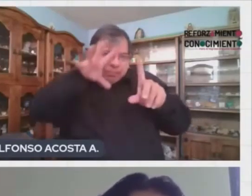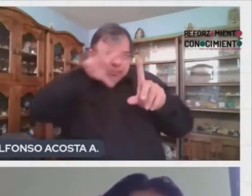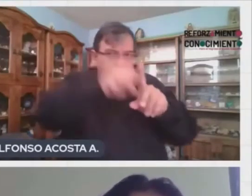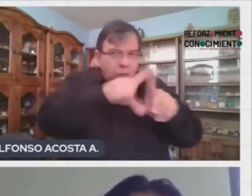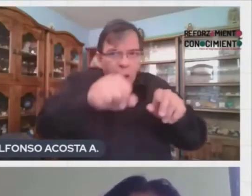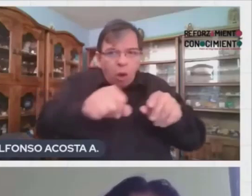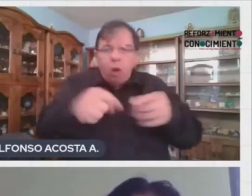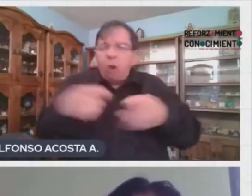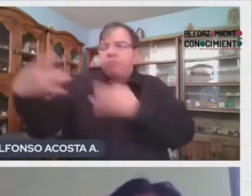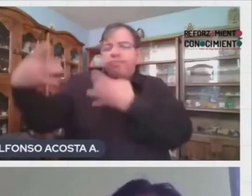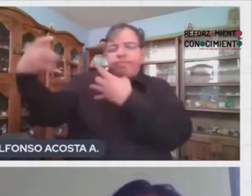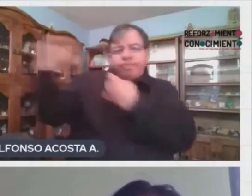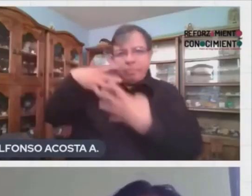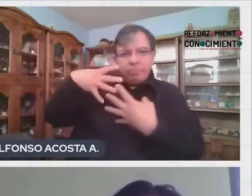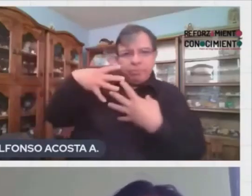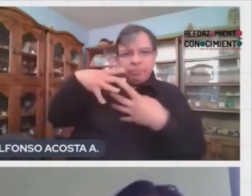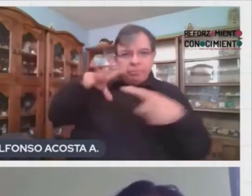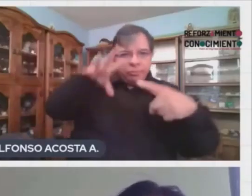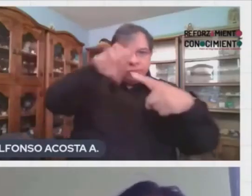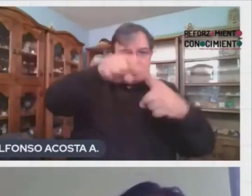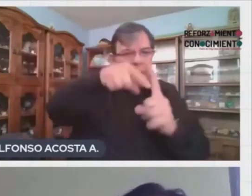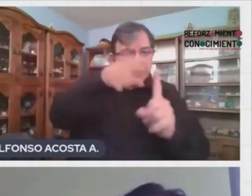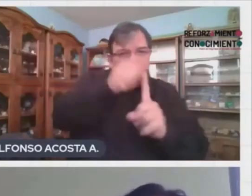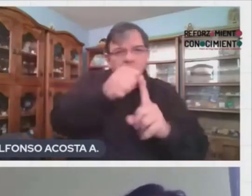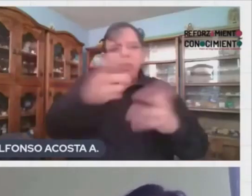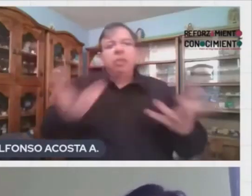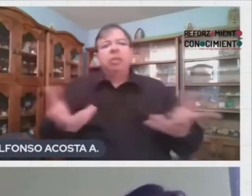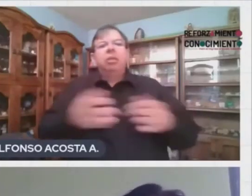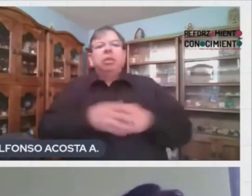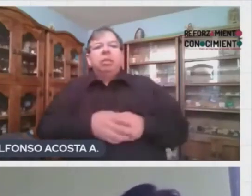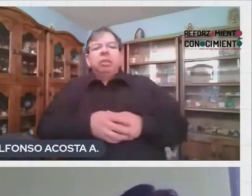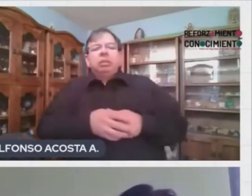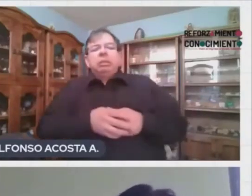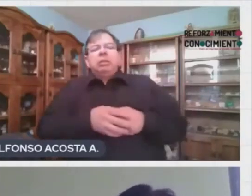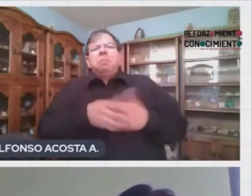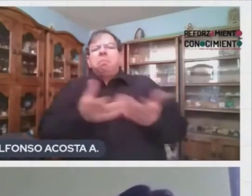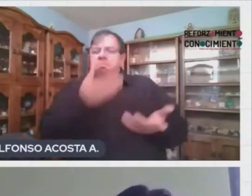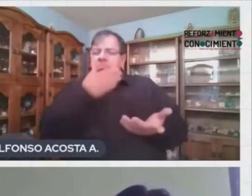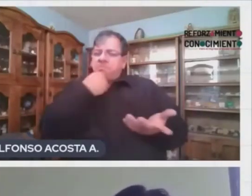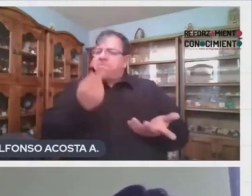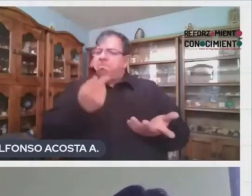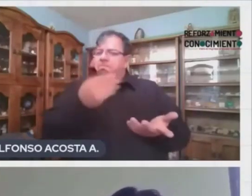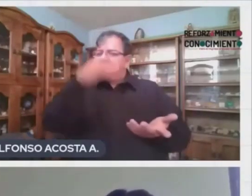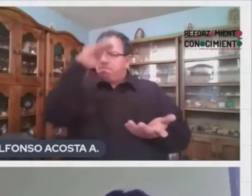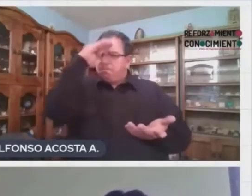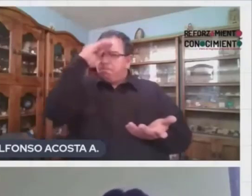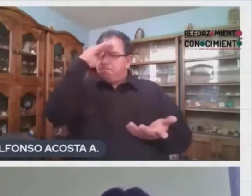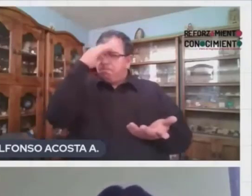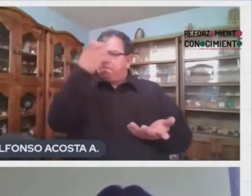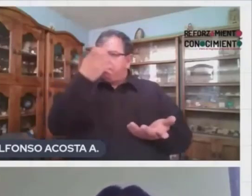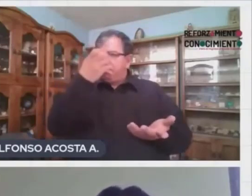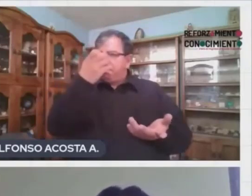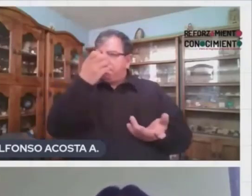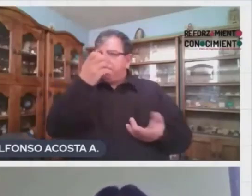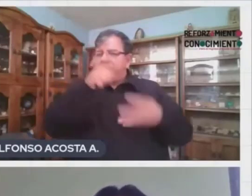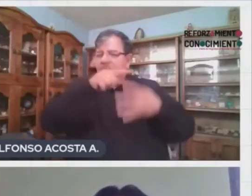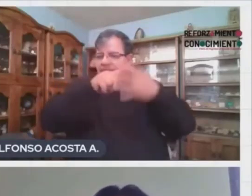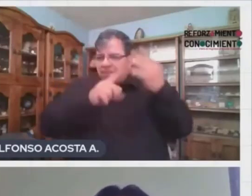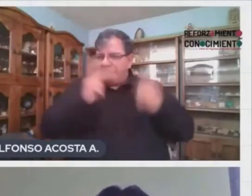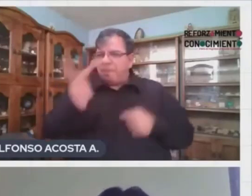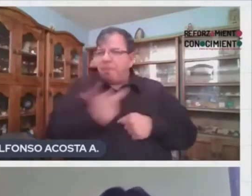Ok. Bueno, yo creo que con esta reflexión estamos listos para la siguiente pregunta, Rito.